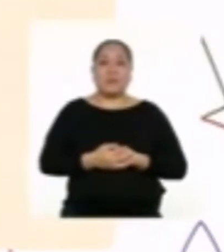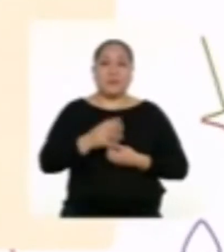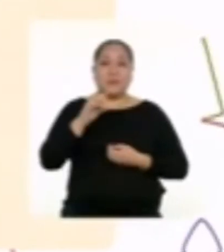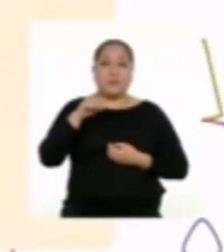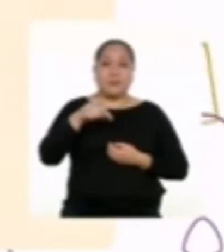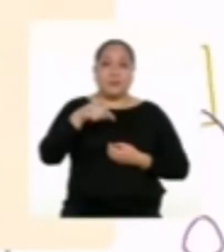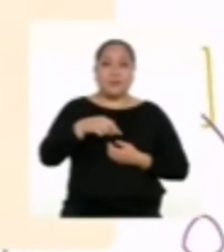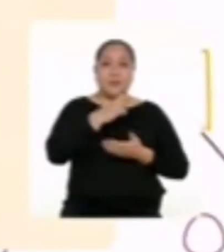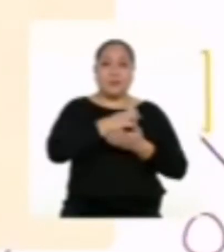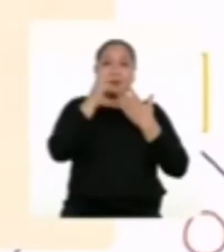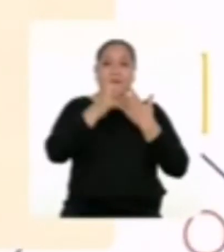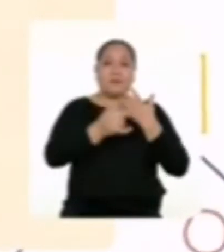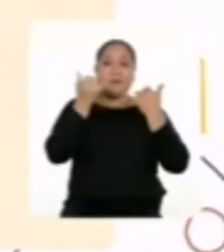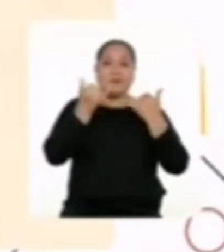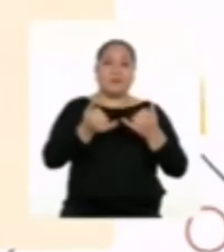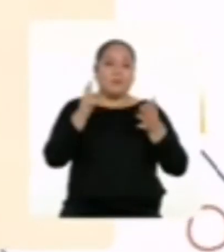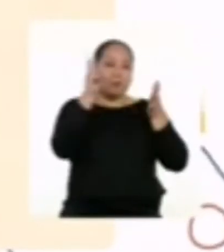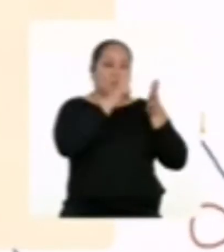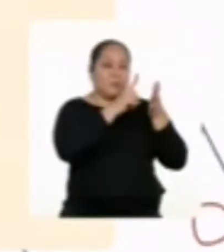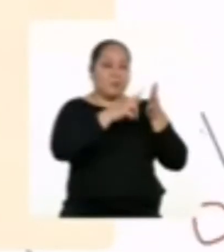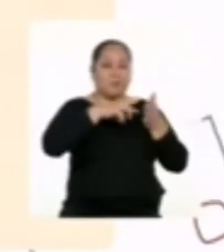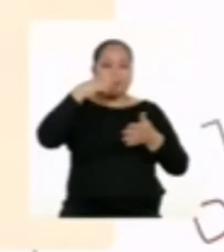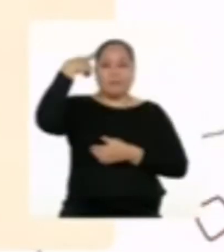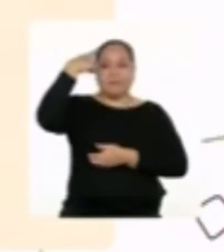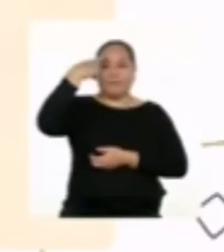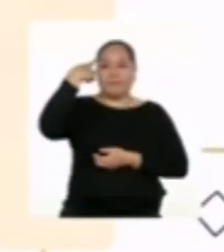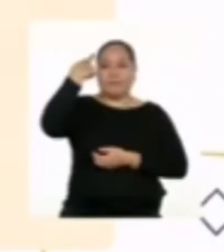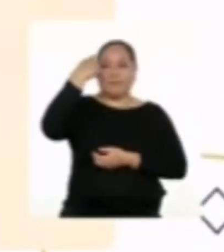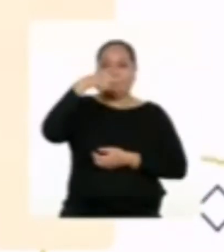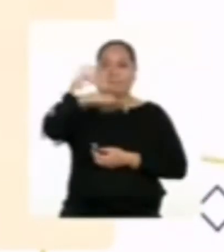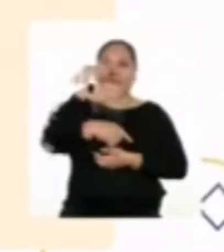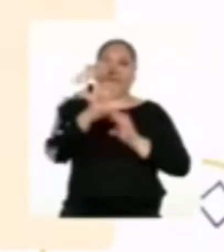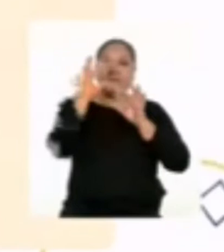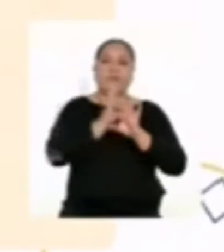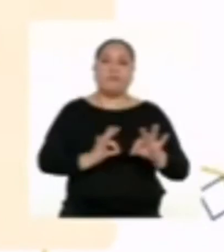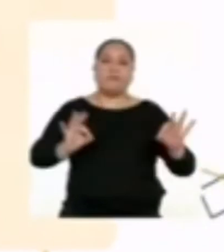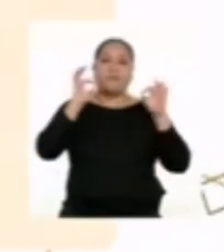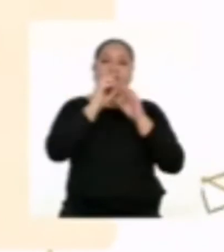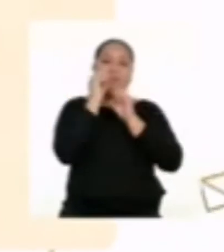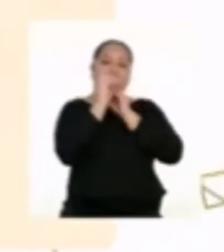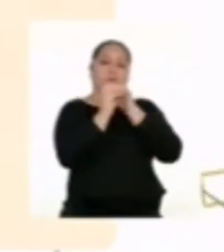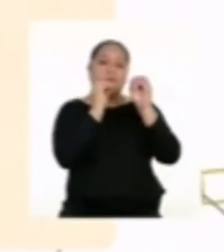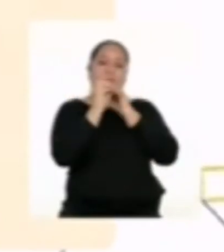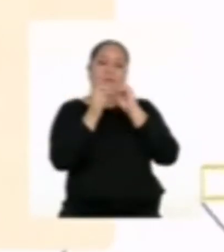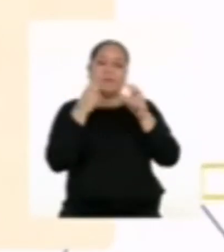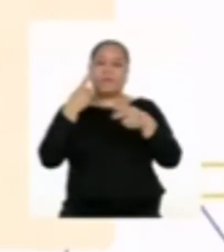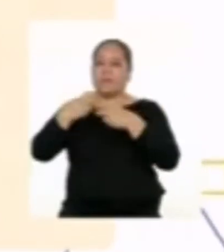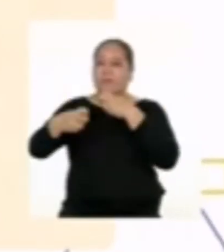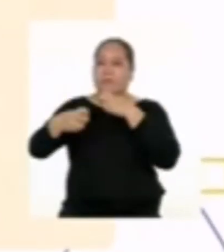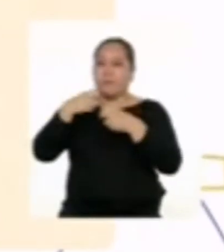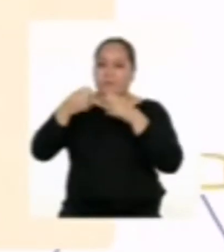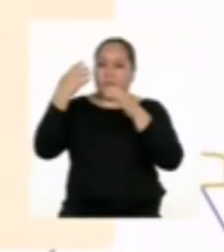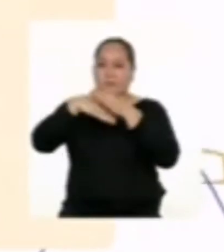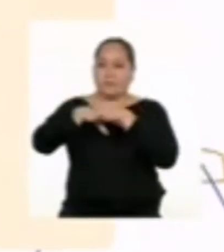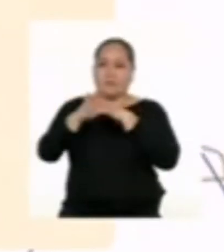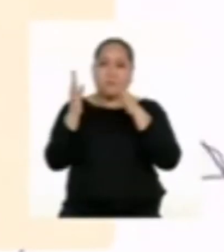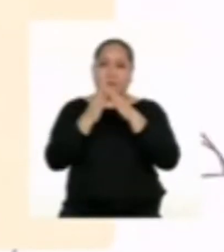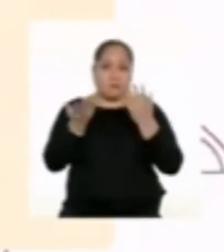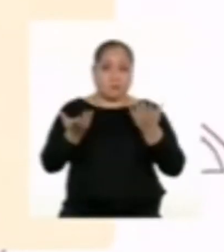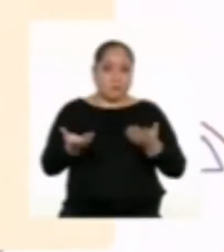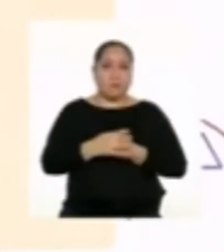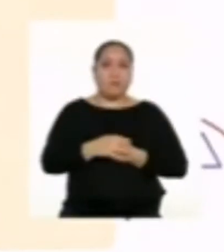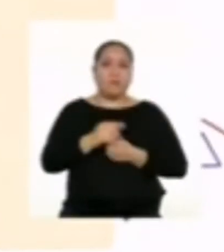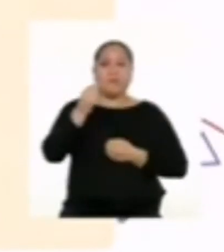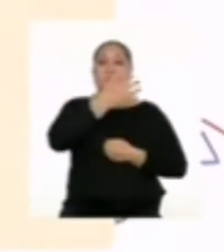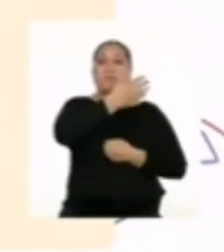Durante el programa de hoy, leeremos y reflexionaremos sobre la importancia de solucionar las dificultades dentro del hogar